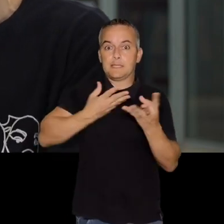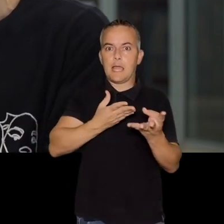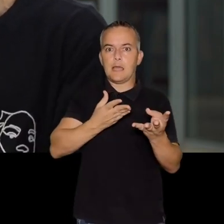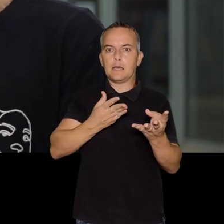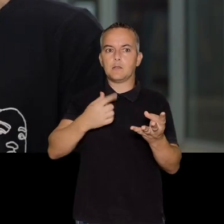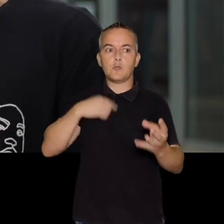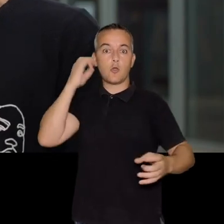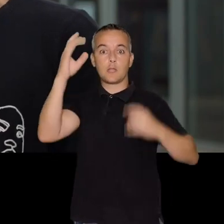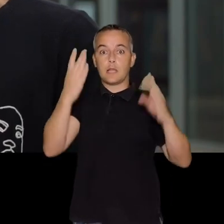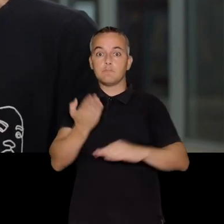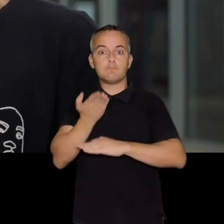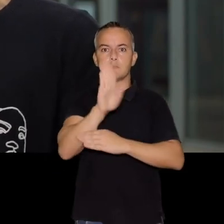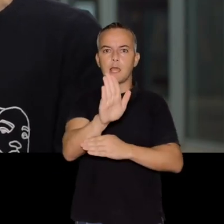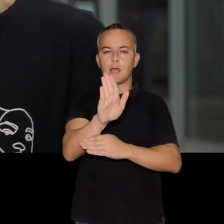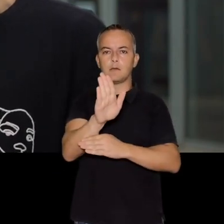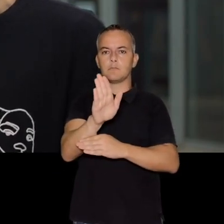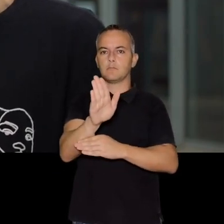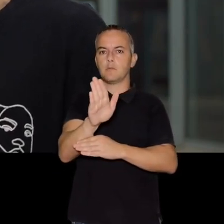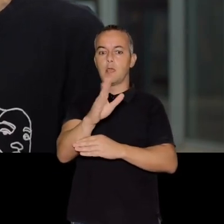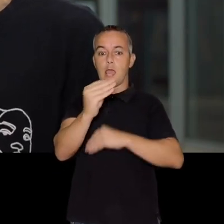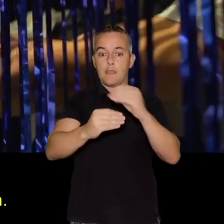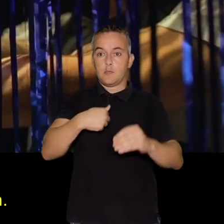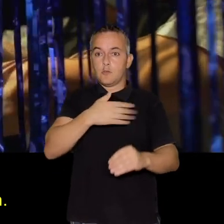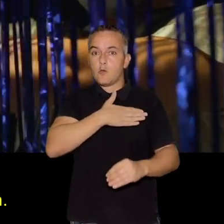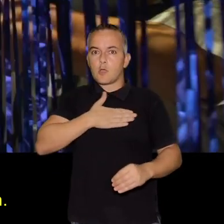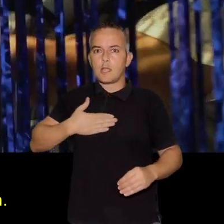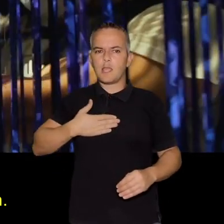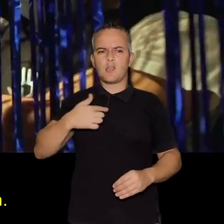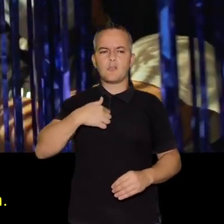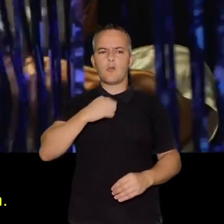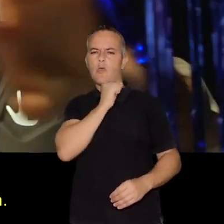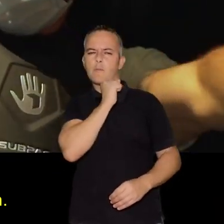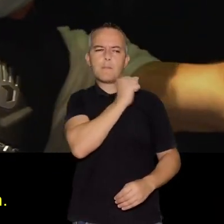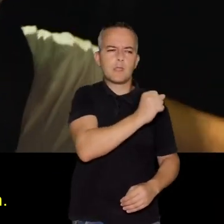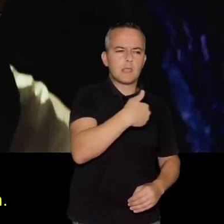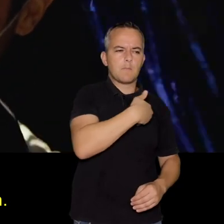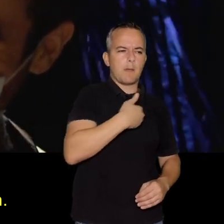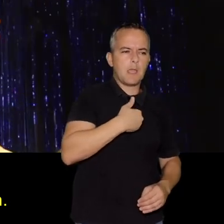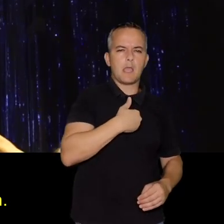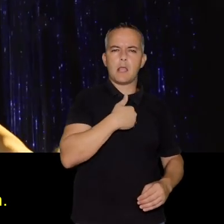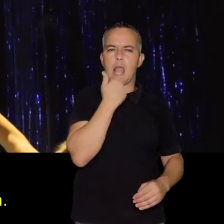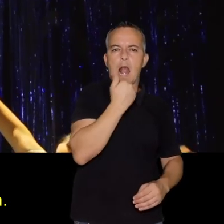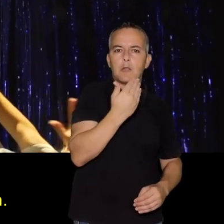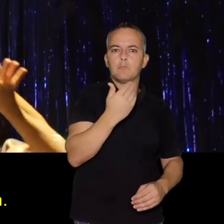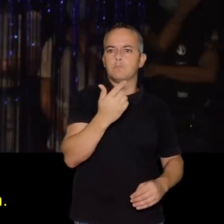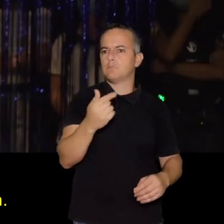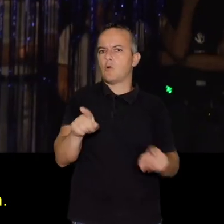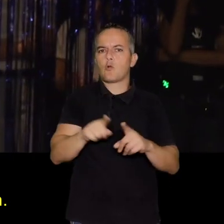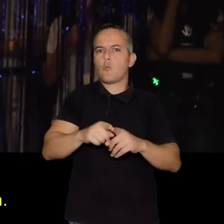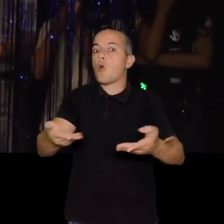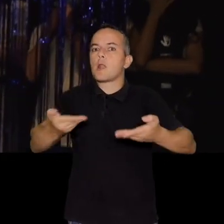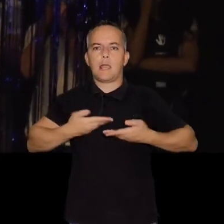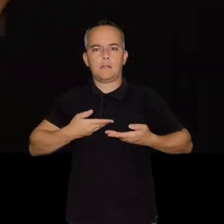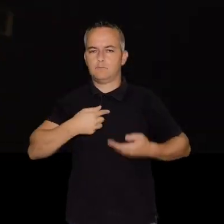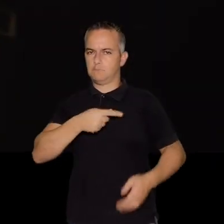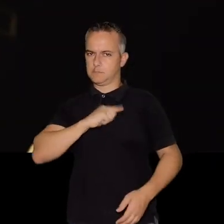escénicos y dar rienda suelta a mi creatividad y realmente hacer lo que yo quería, no haberme condicionado por un papel o una